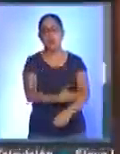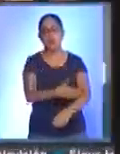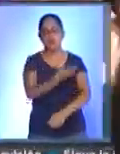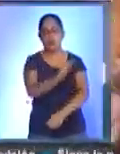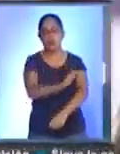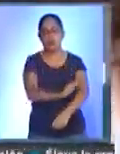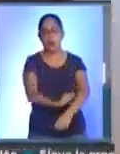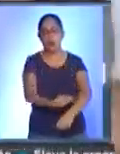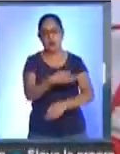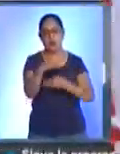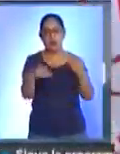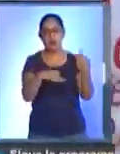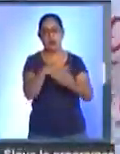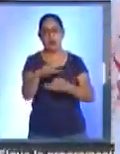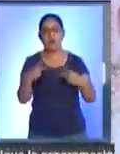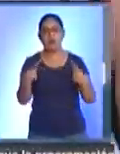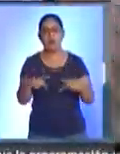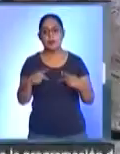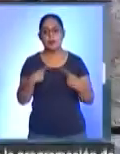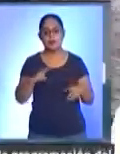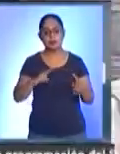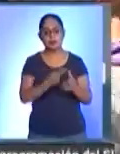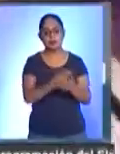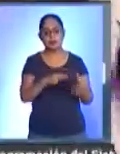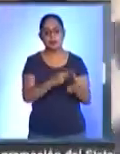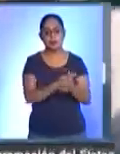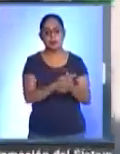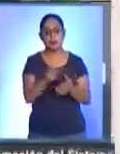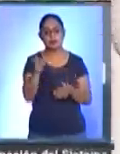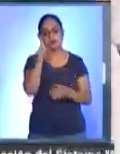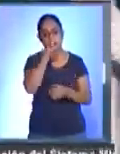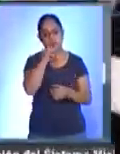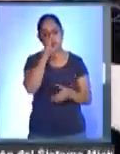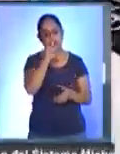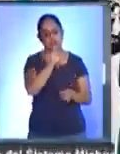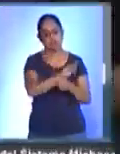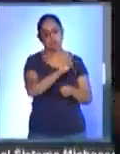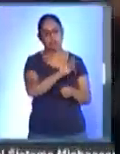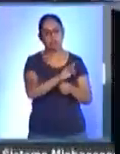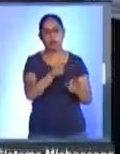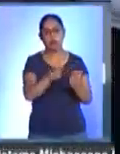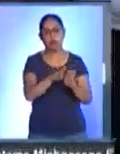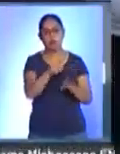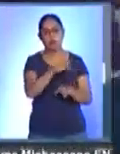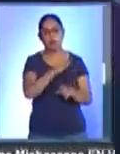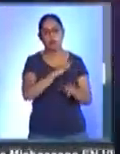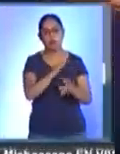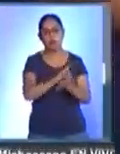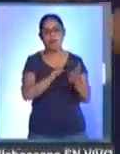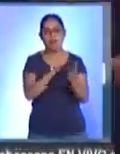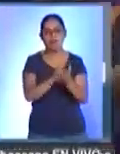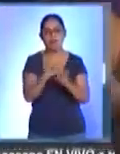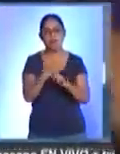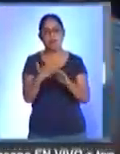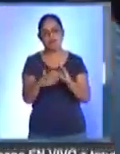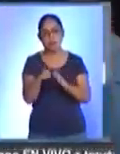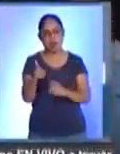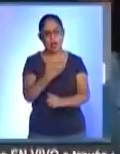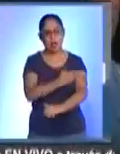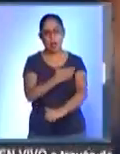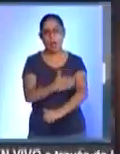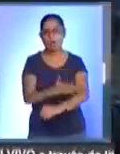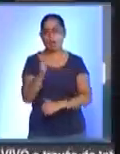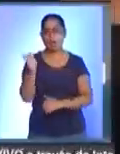familias de todas aquellas mujeres asesinadas con el objetivo de orientarlas sobre los procesos y acompañarlas a las